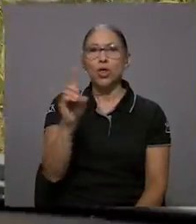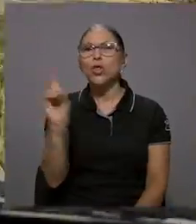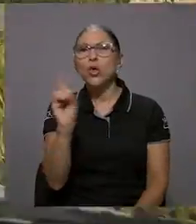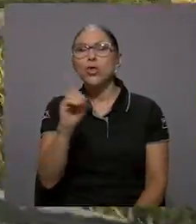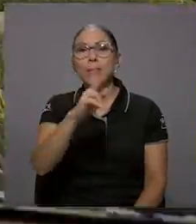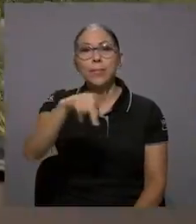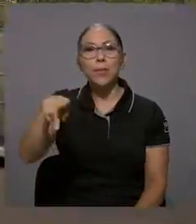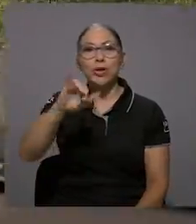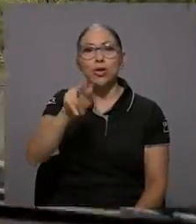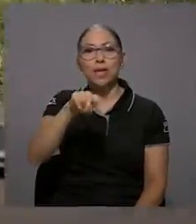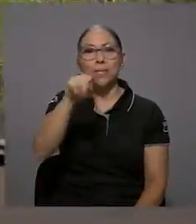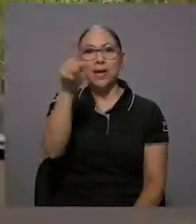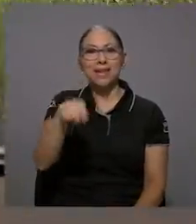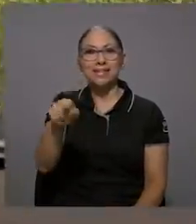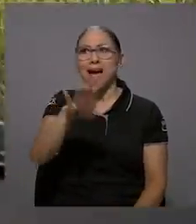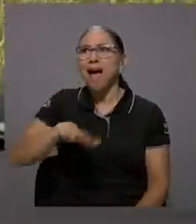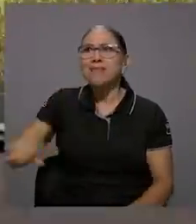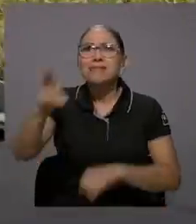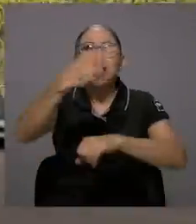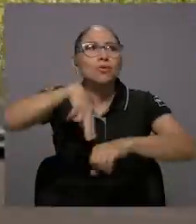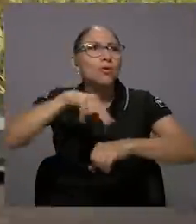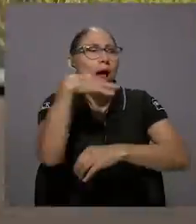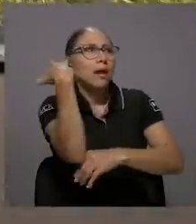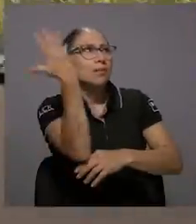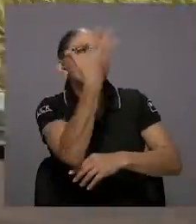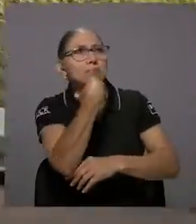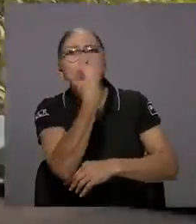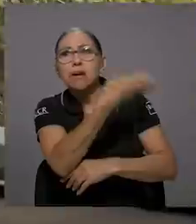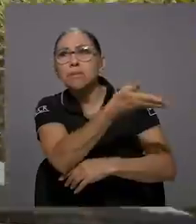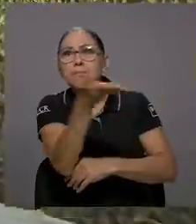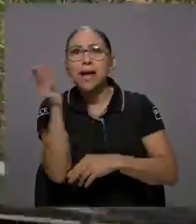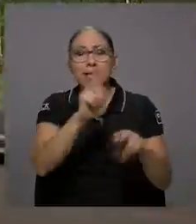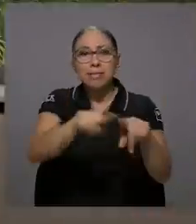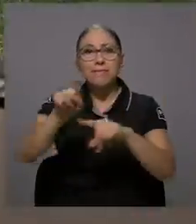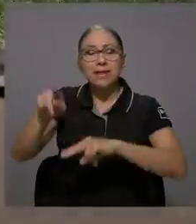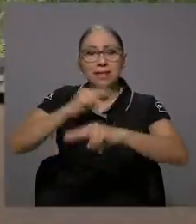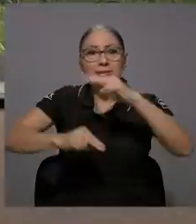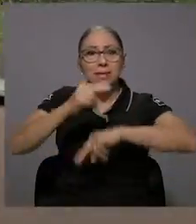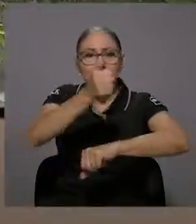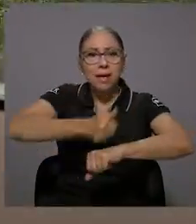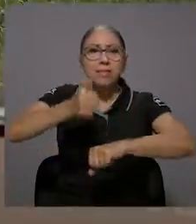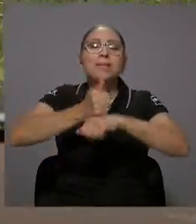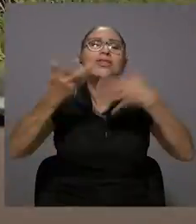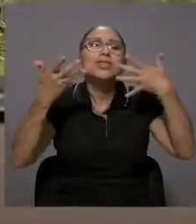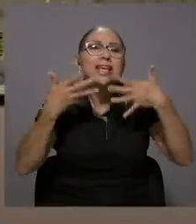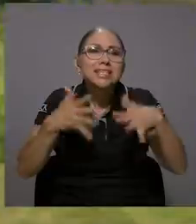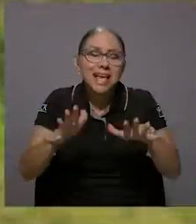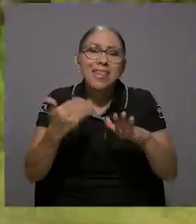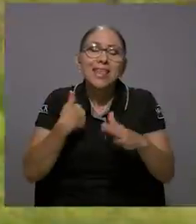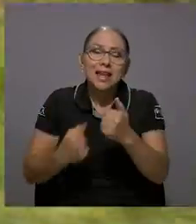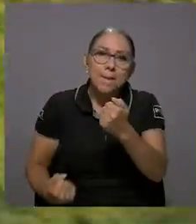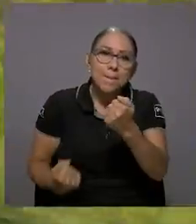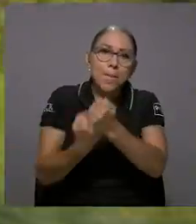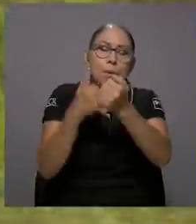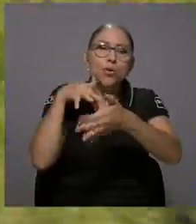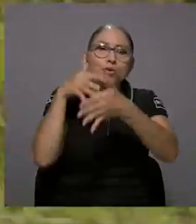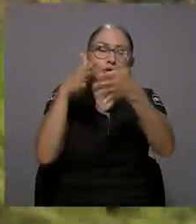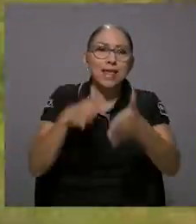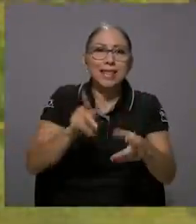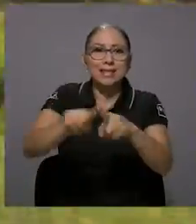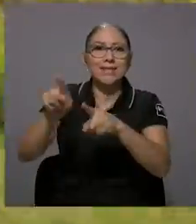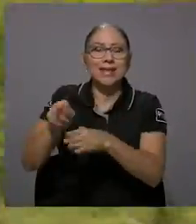Otra comunidad beneficiada es Rillito de Puerto Jiménez, una zona con mucha riqueza natural y varios